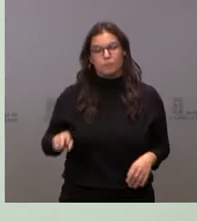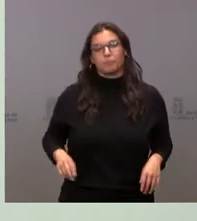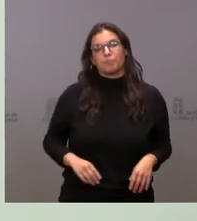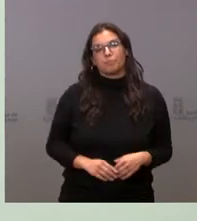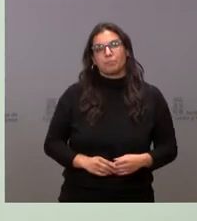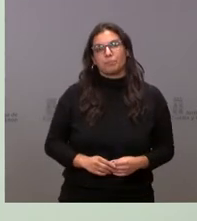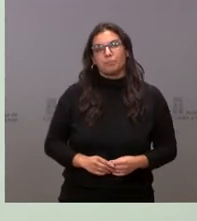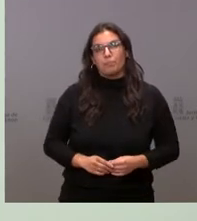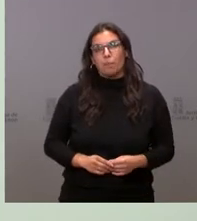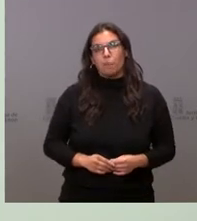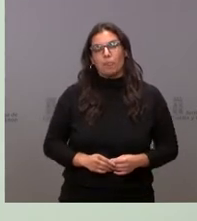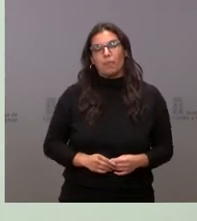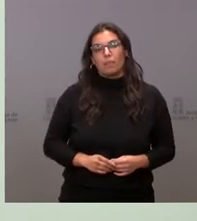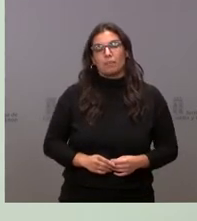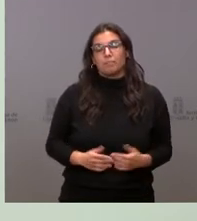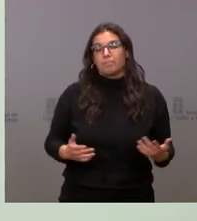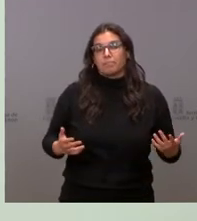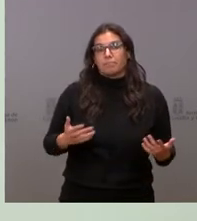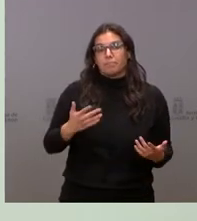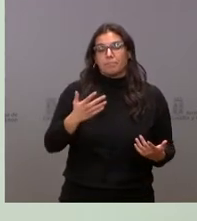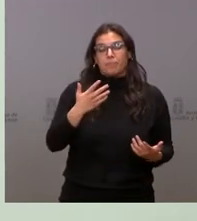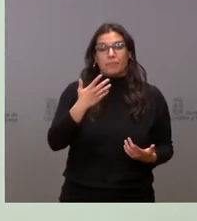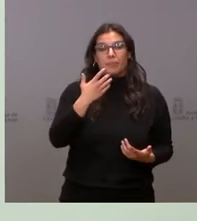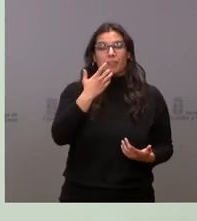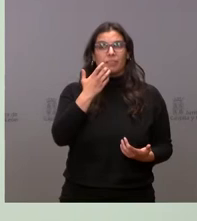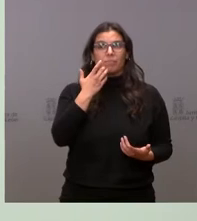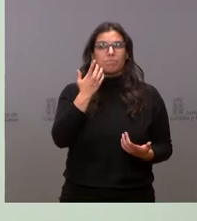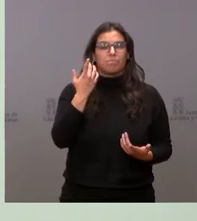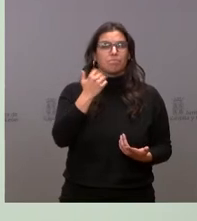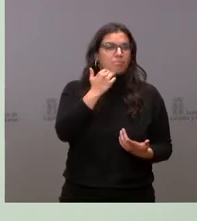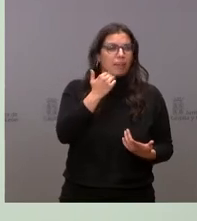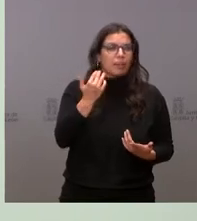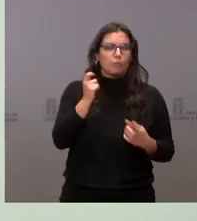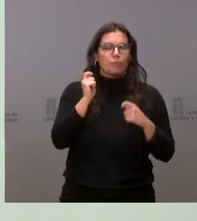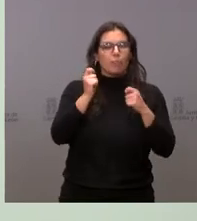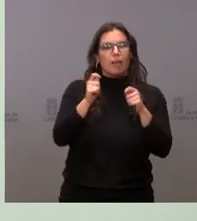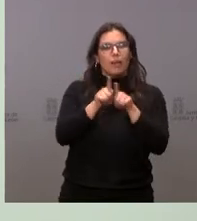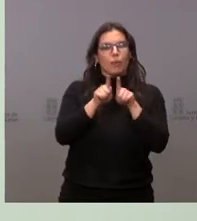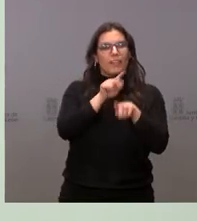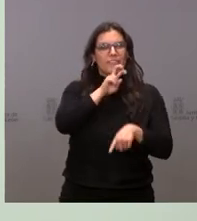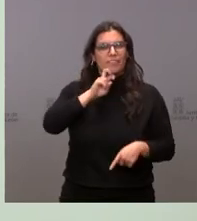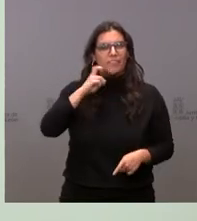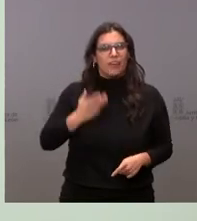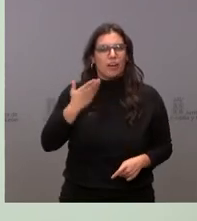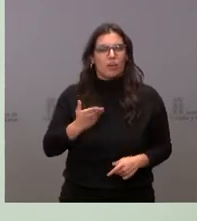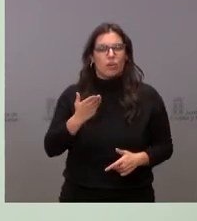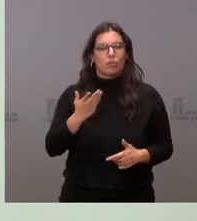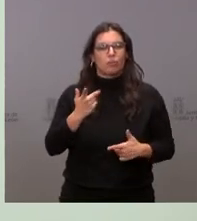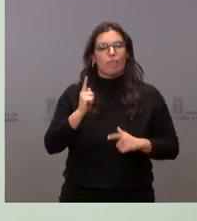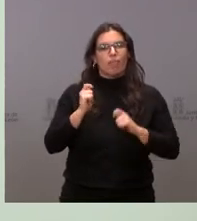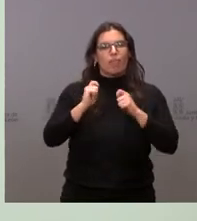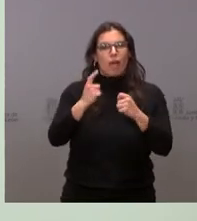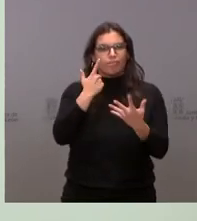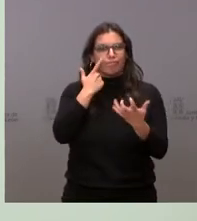Si hay algo que pone en valor, que realza la estabilidad de un Gobierno,